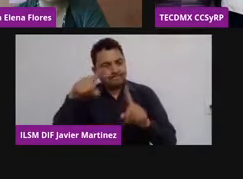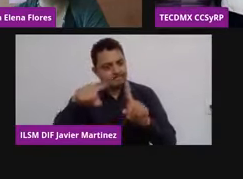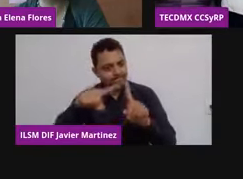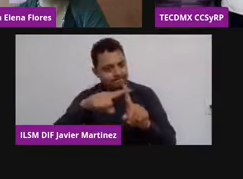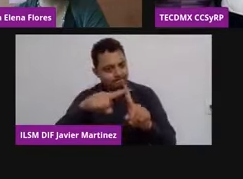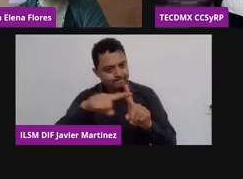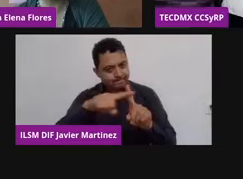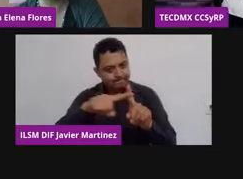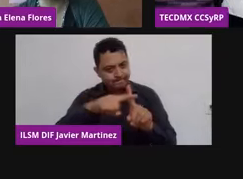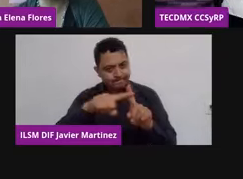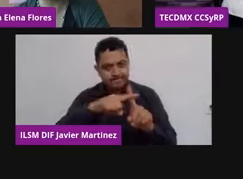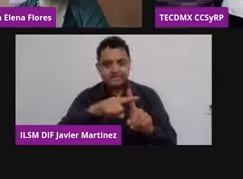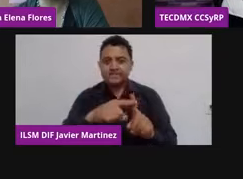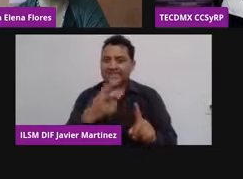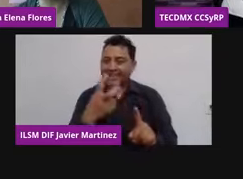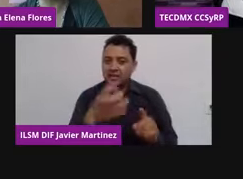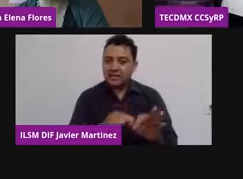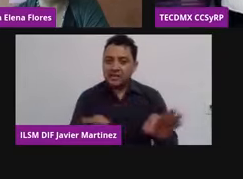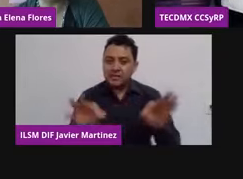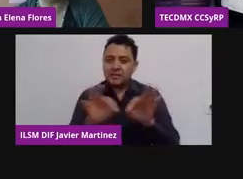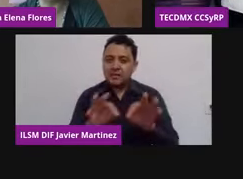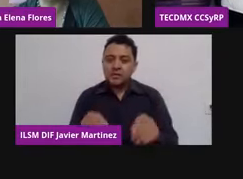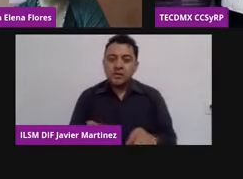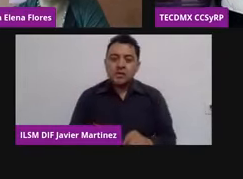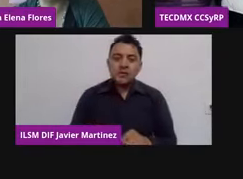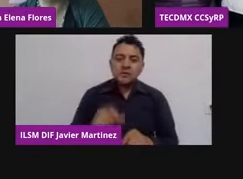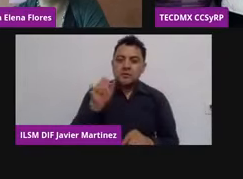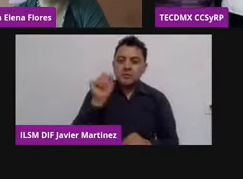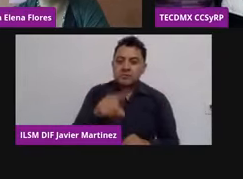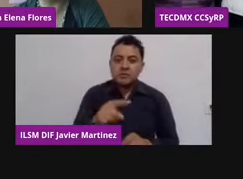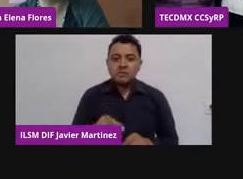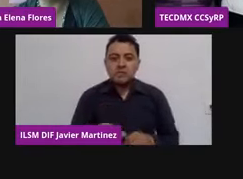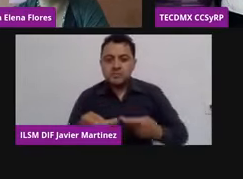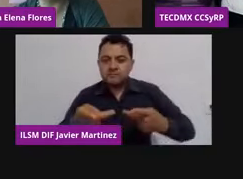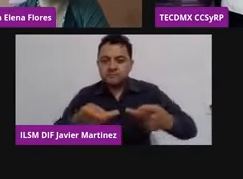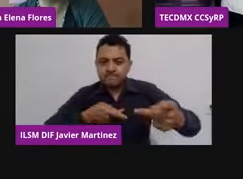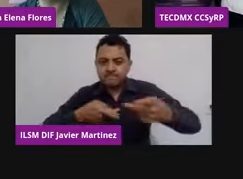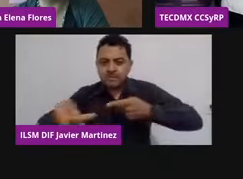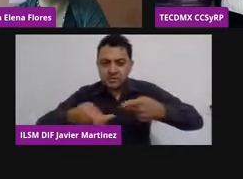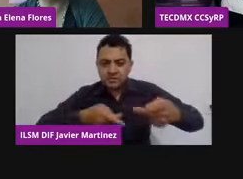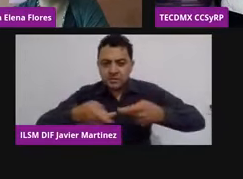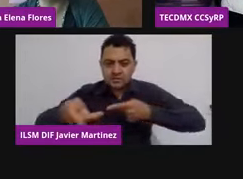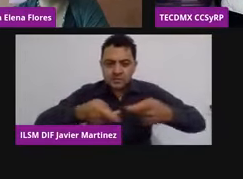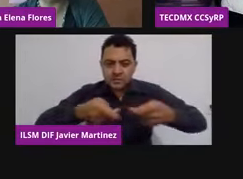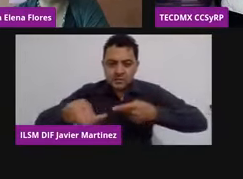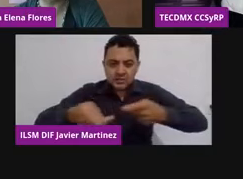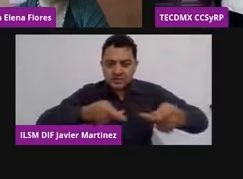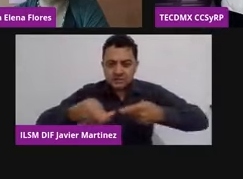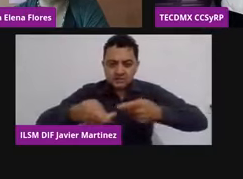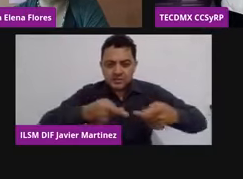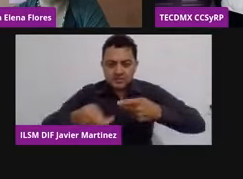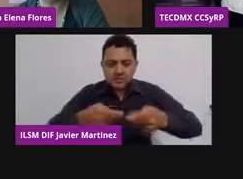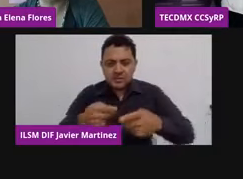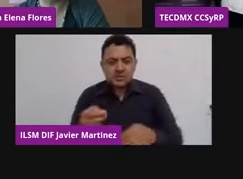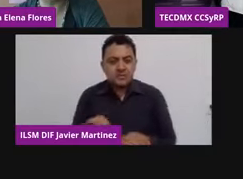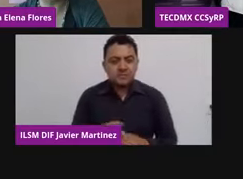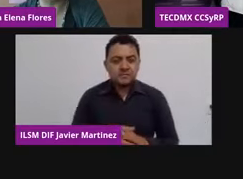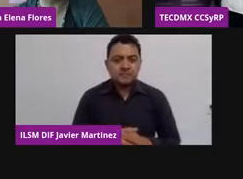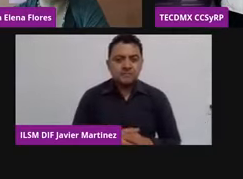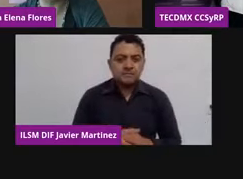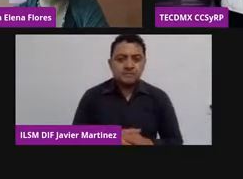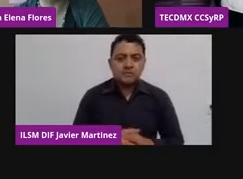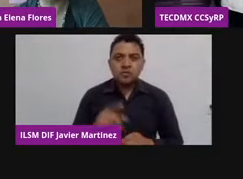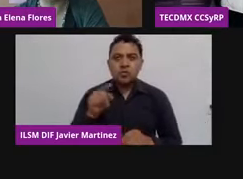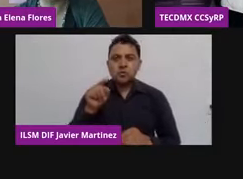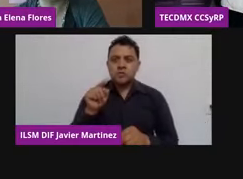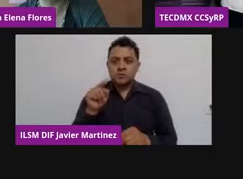no se vale no poner atención al entorno a tu presente para poder ir hacia donde hacia